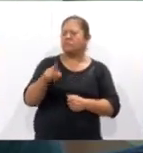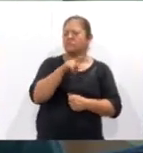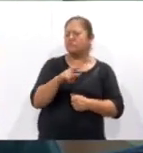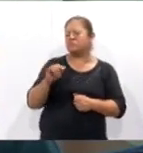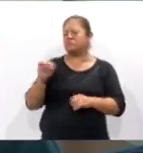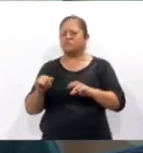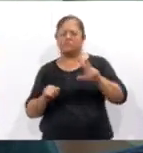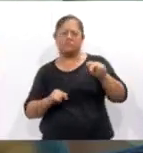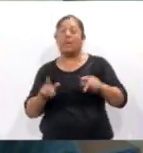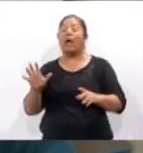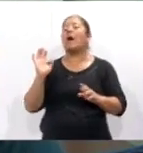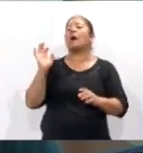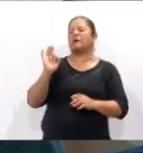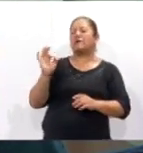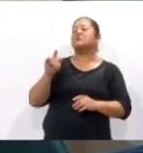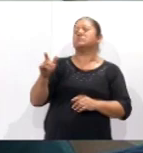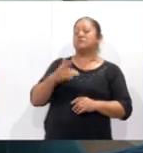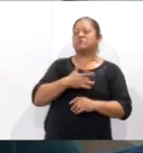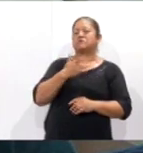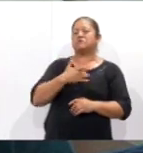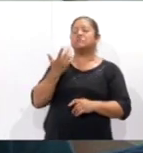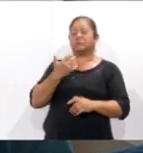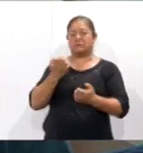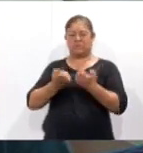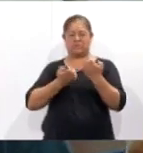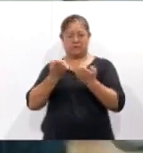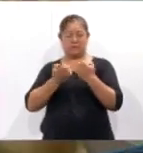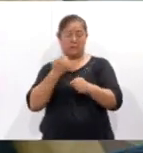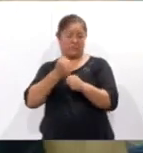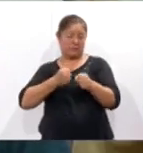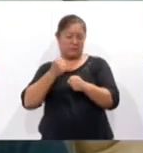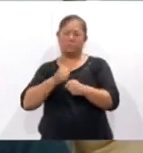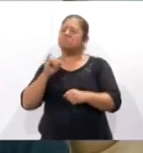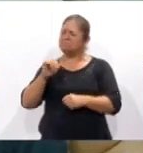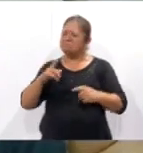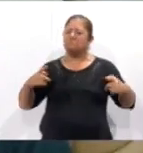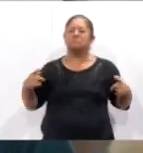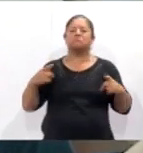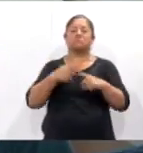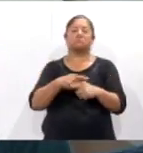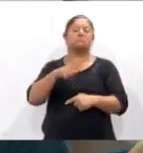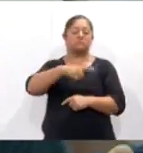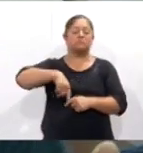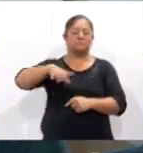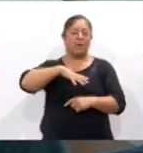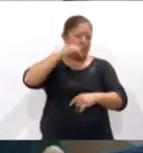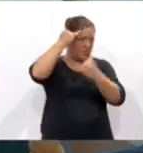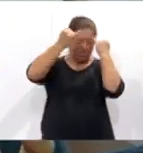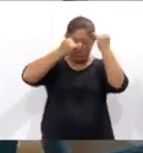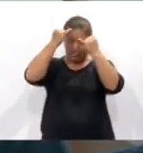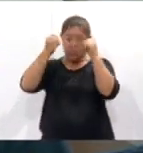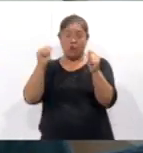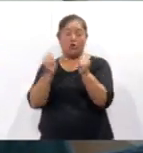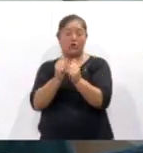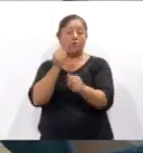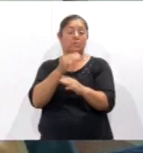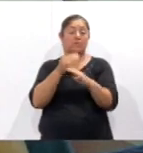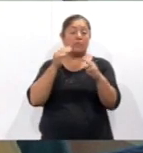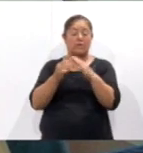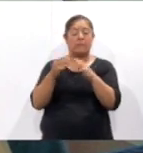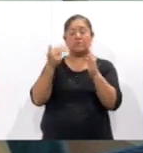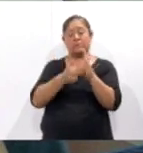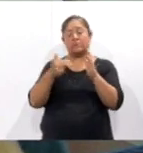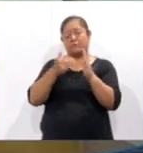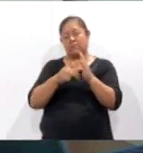parece si hacemos este ejercicio? Sí, nos cruzamos. Entonces, tienen una lluvia de ideas a partir de los materiales y las herramientas